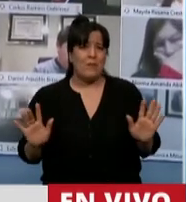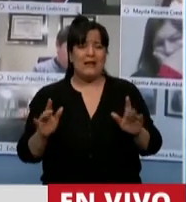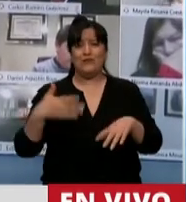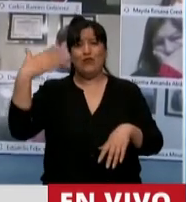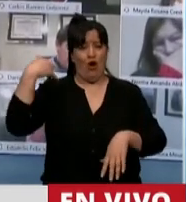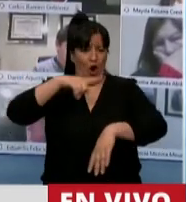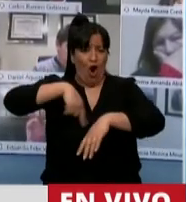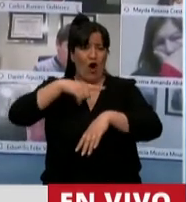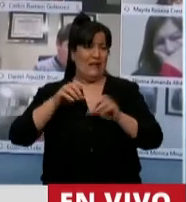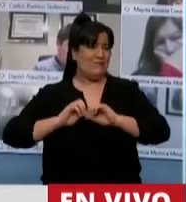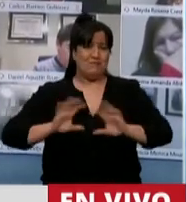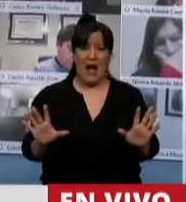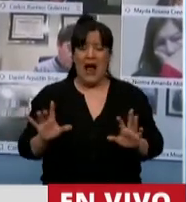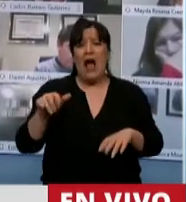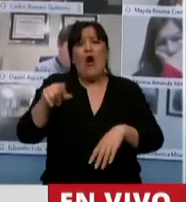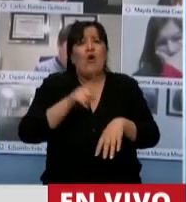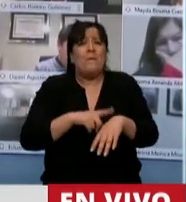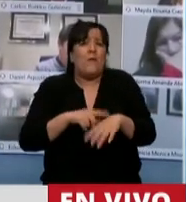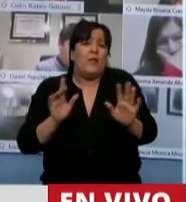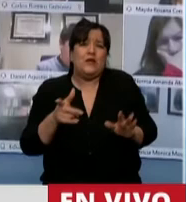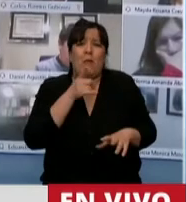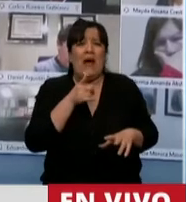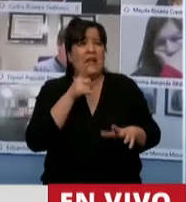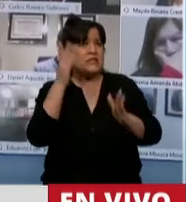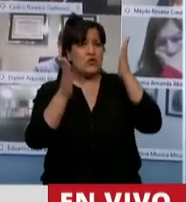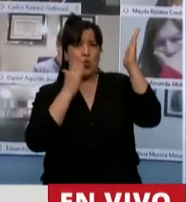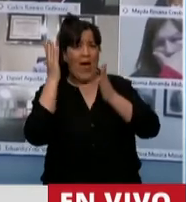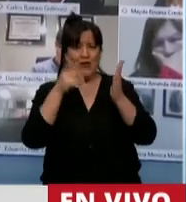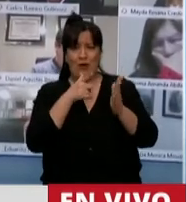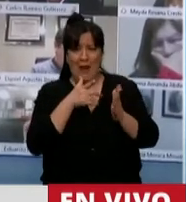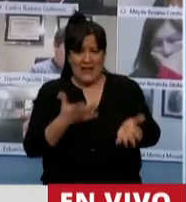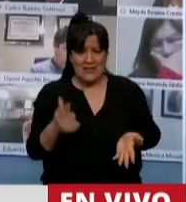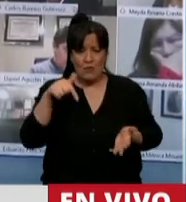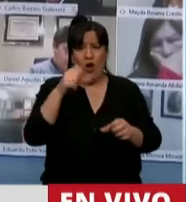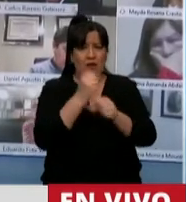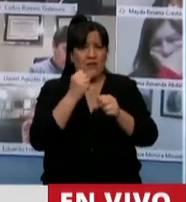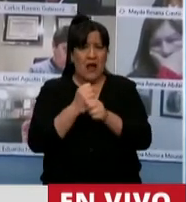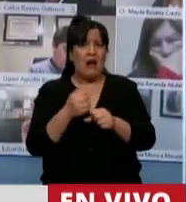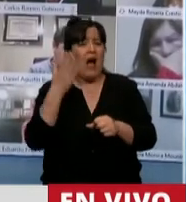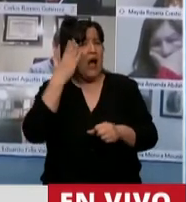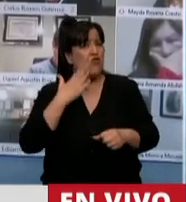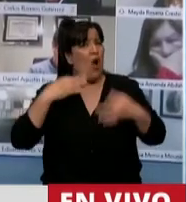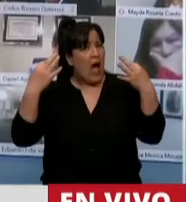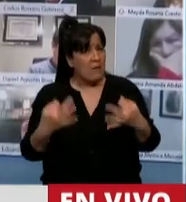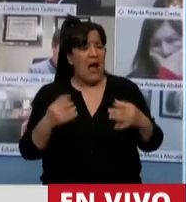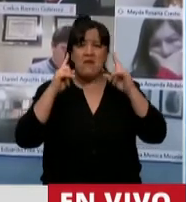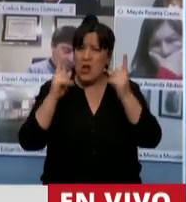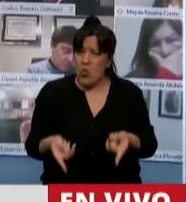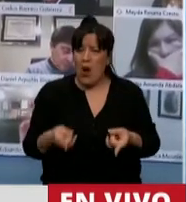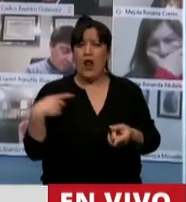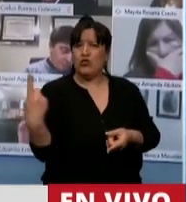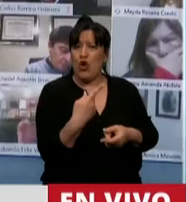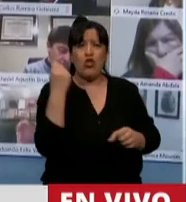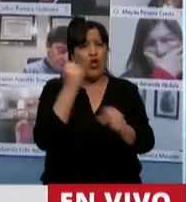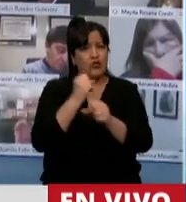pasamos que en este momento parecen como un sueño porque estamos trabajando con amabilidad en este momento estamos trabajando